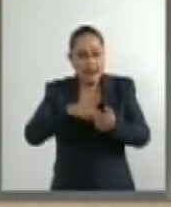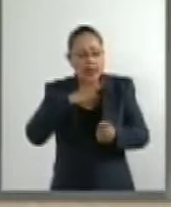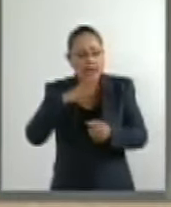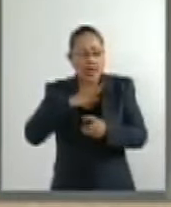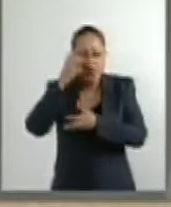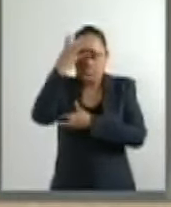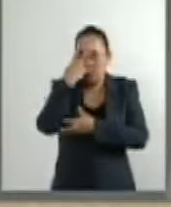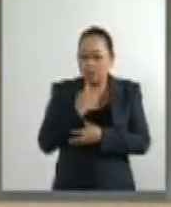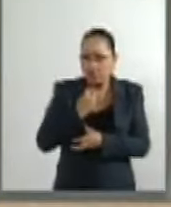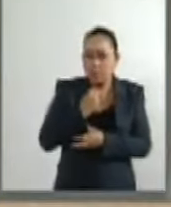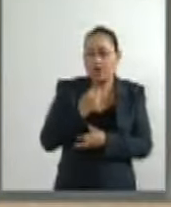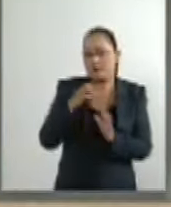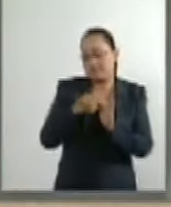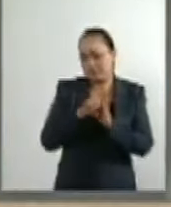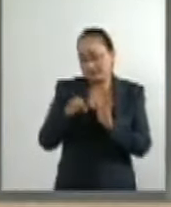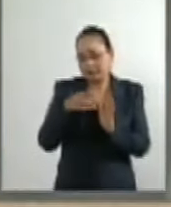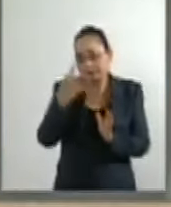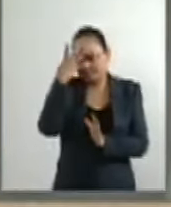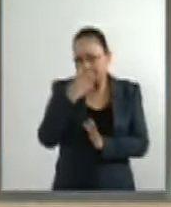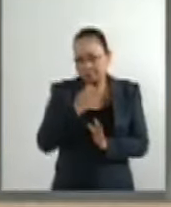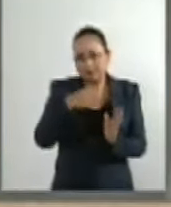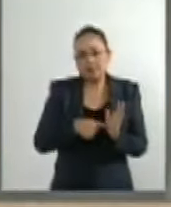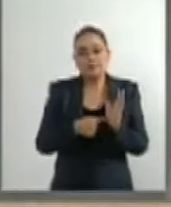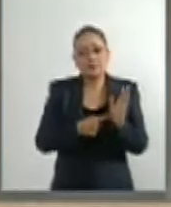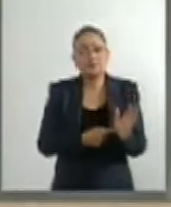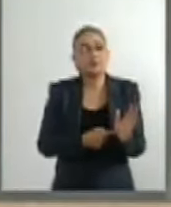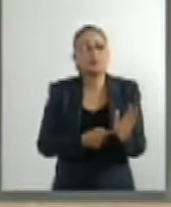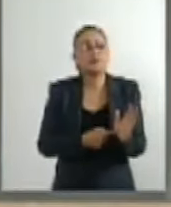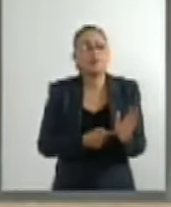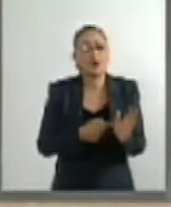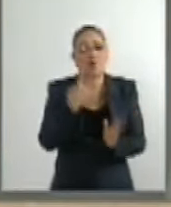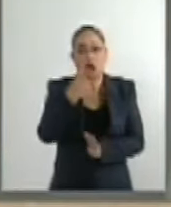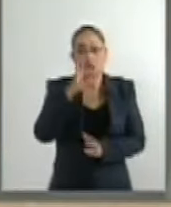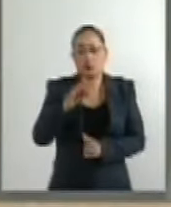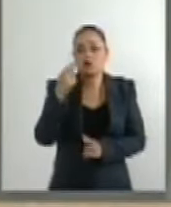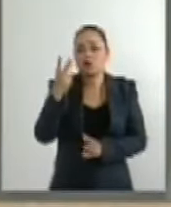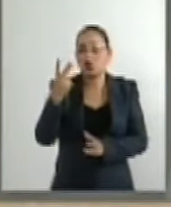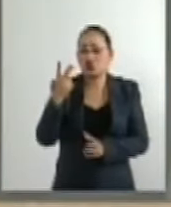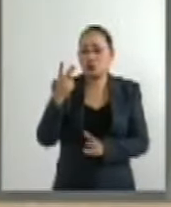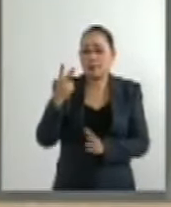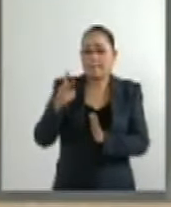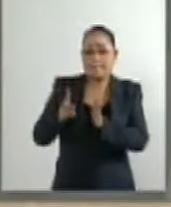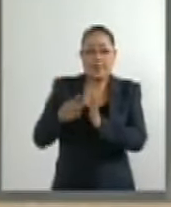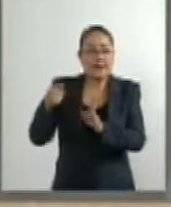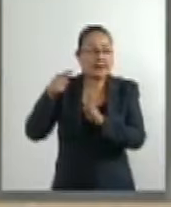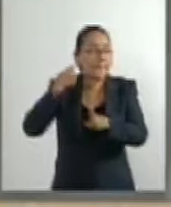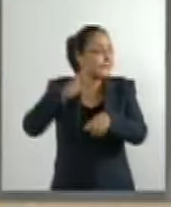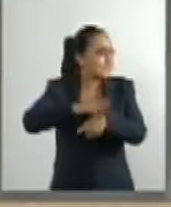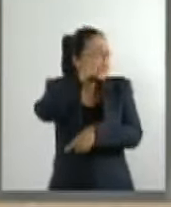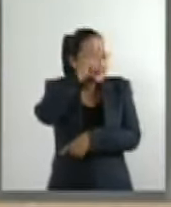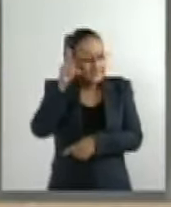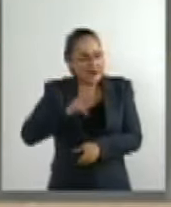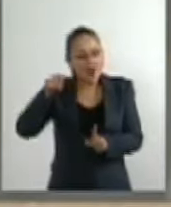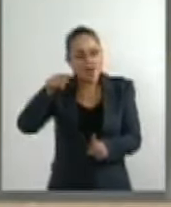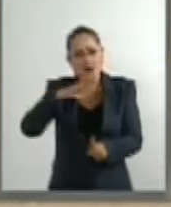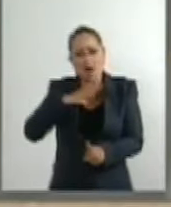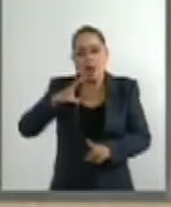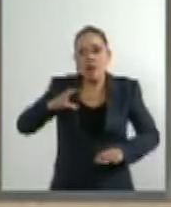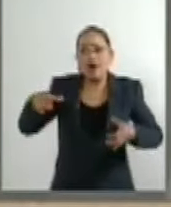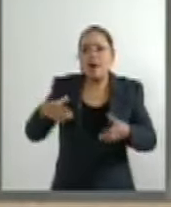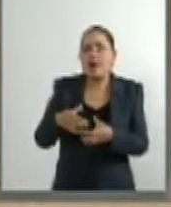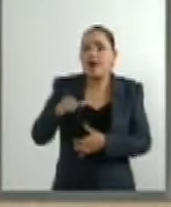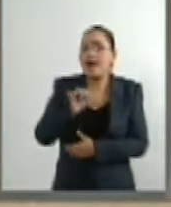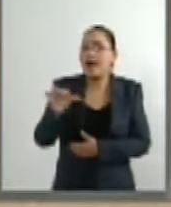depresión, por ejemplo, puede llegar a ser 4.2 veces más alto que el incurrido